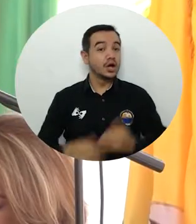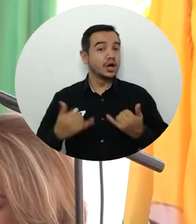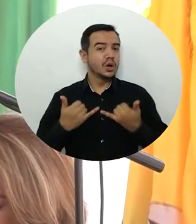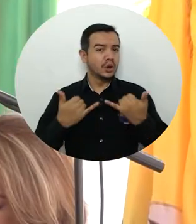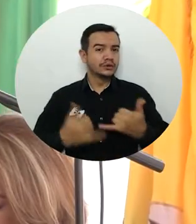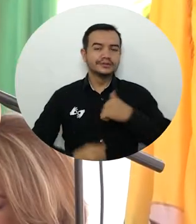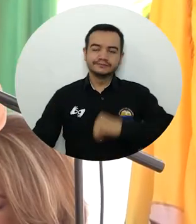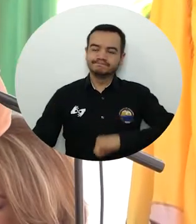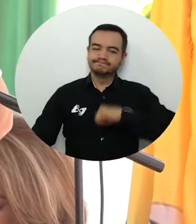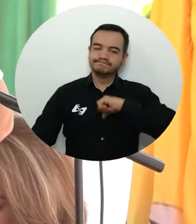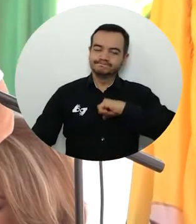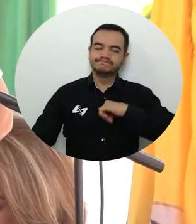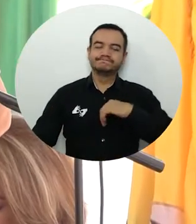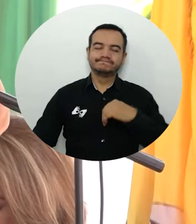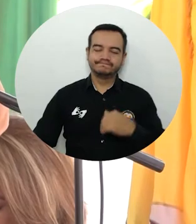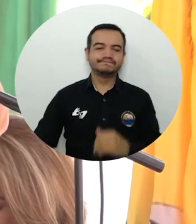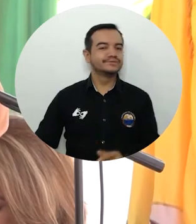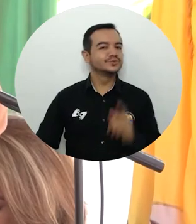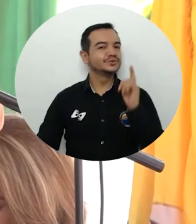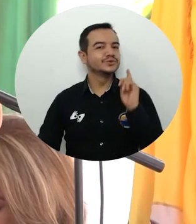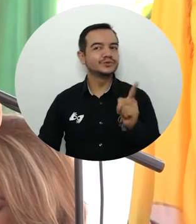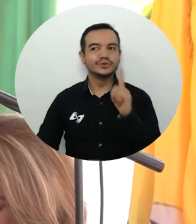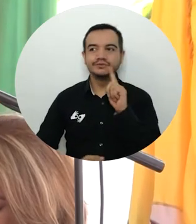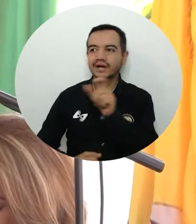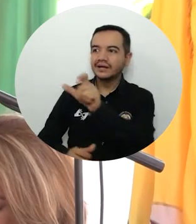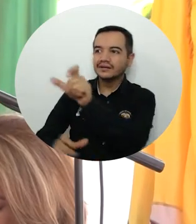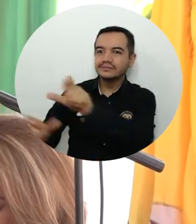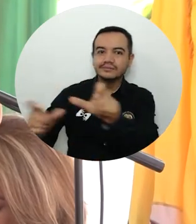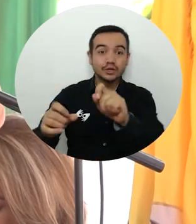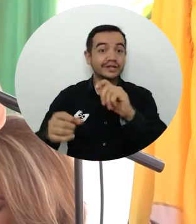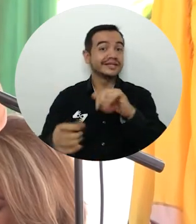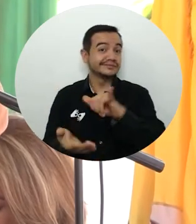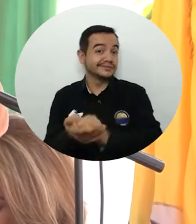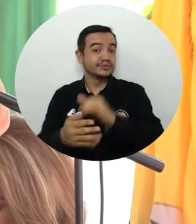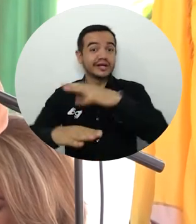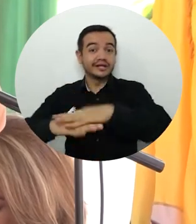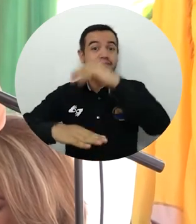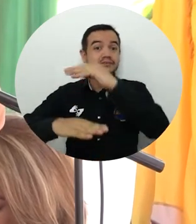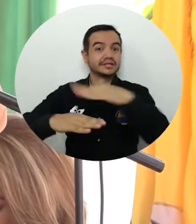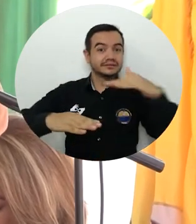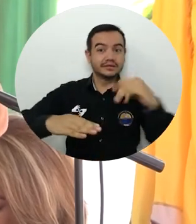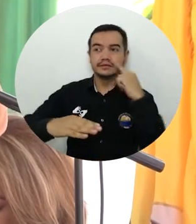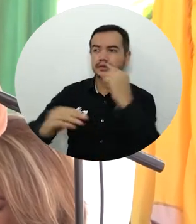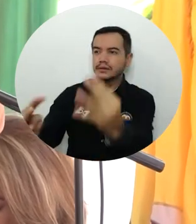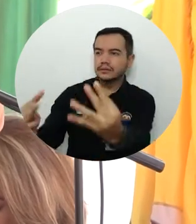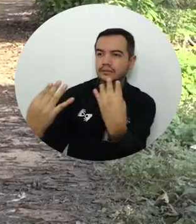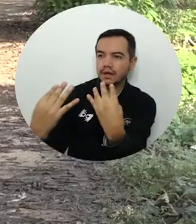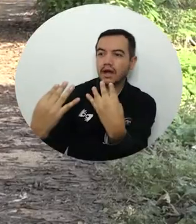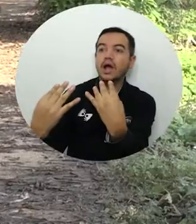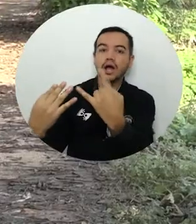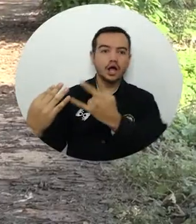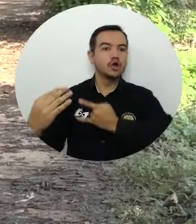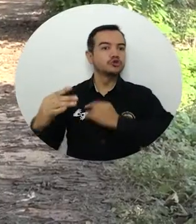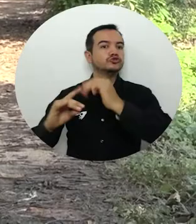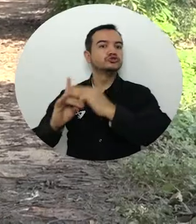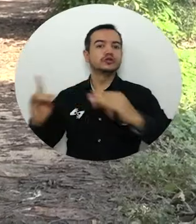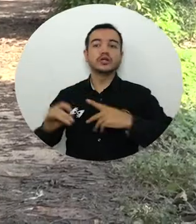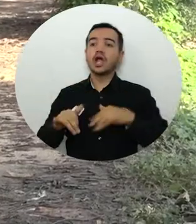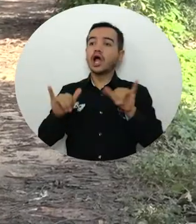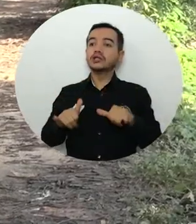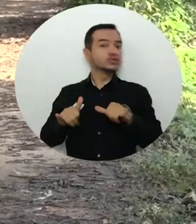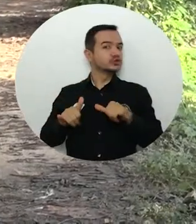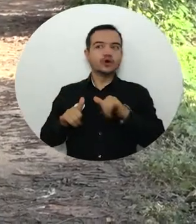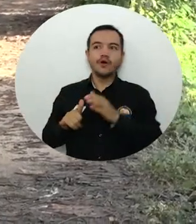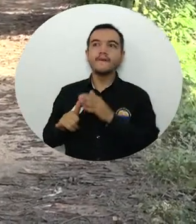estoy orgulloso de decir, la gente del Magdalena siente que tiene una universidad, tiene una universidad que va a los municipios, y que no